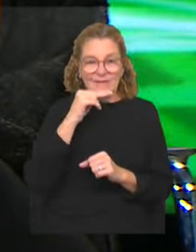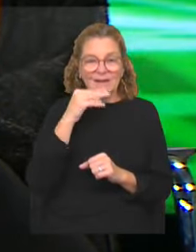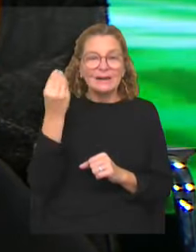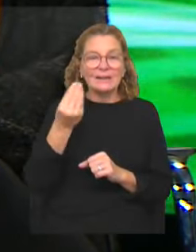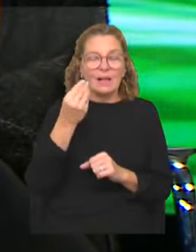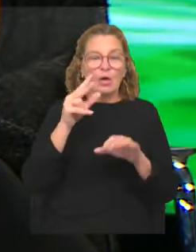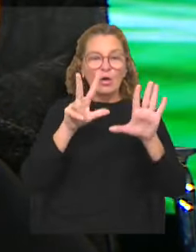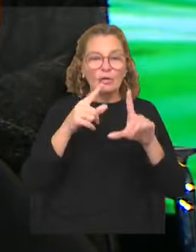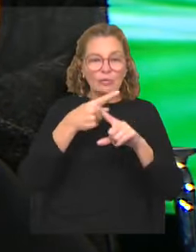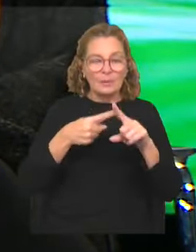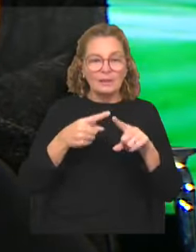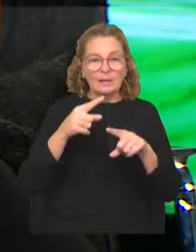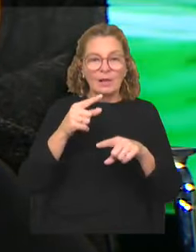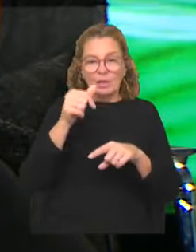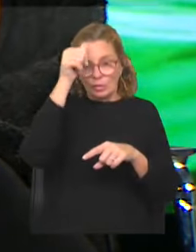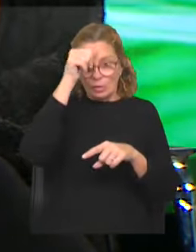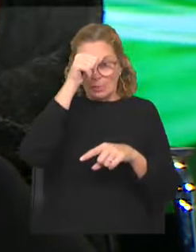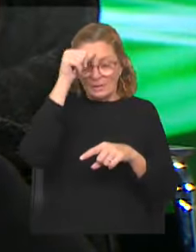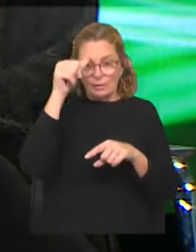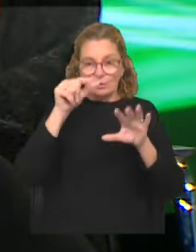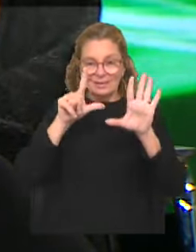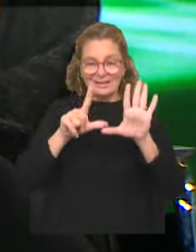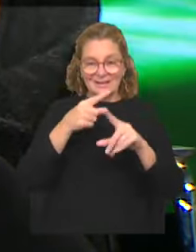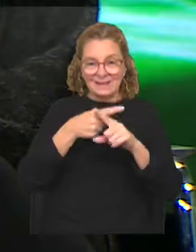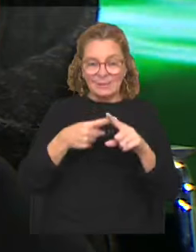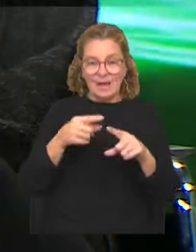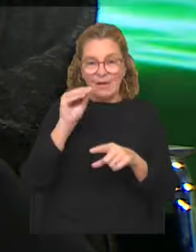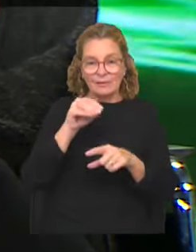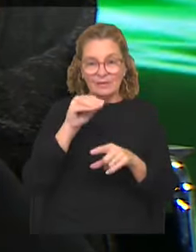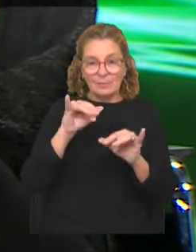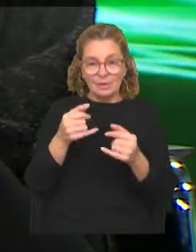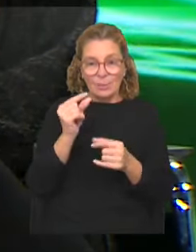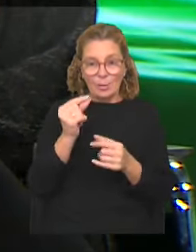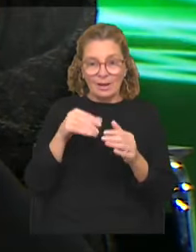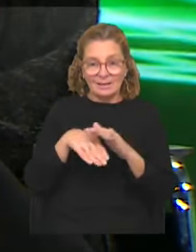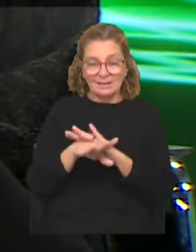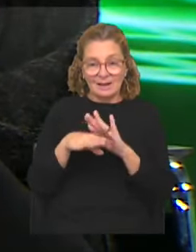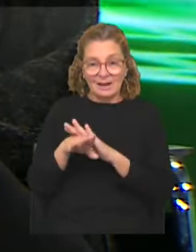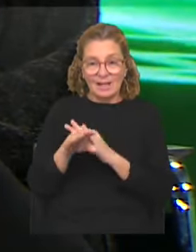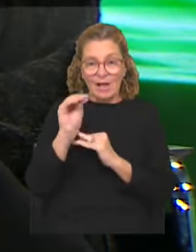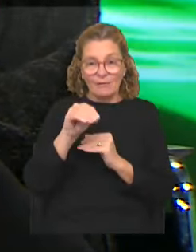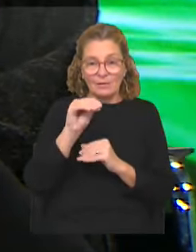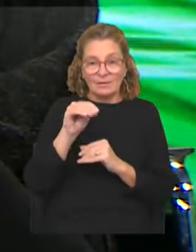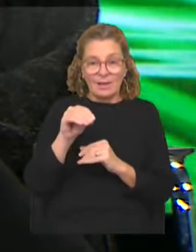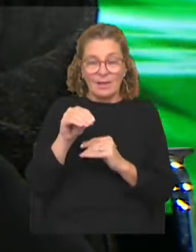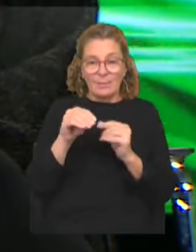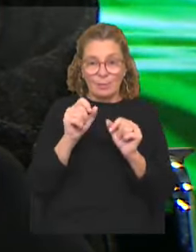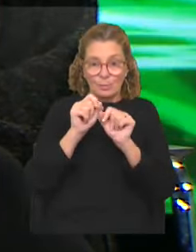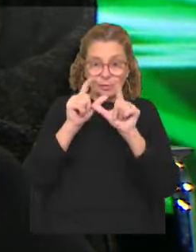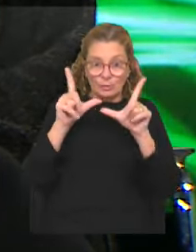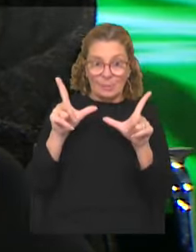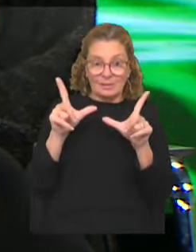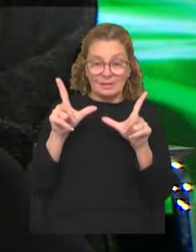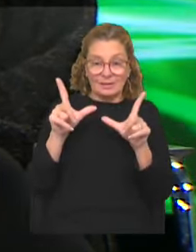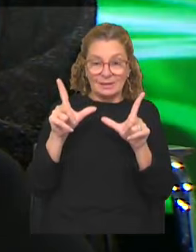Y domingo, 19, 30. 19, 30. Que además avisamos que ya quedan muy pocas entradas porque quedamos también sorprendidos